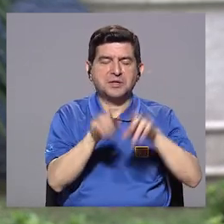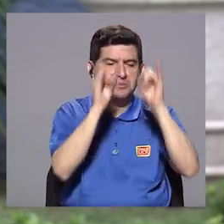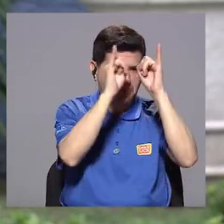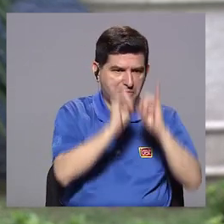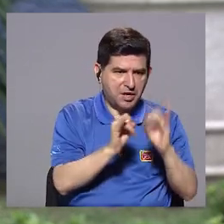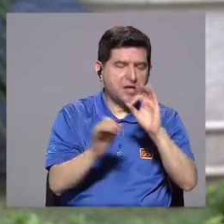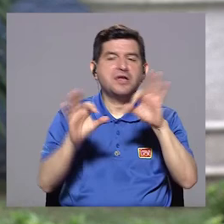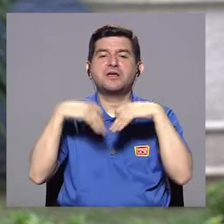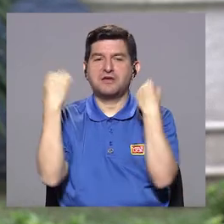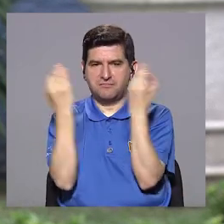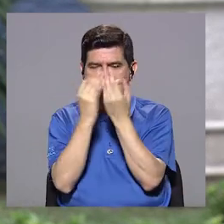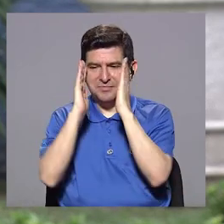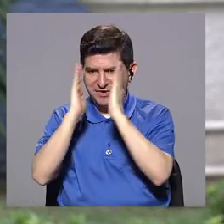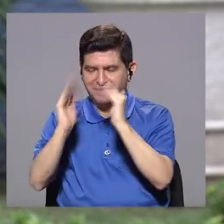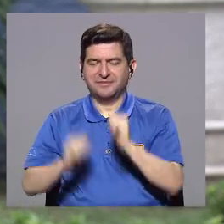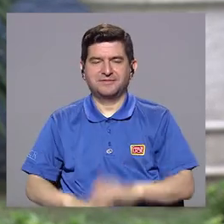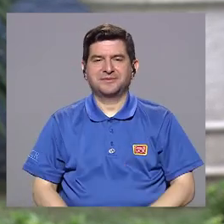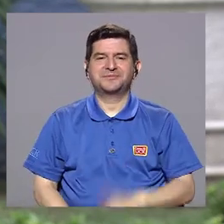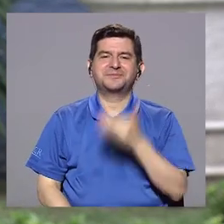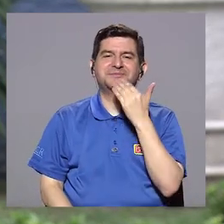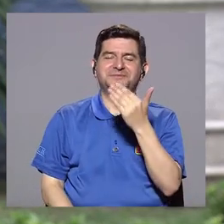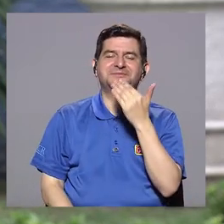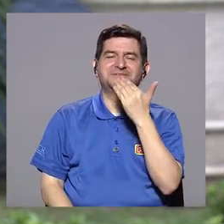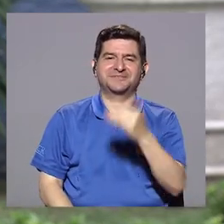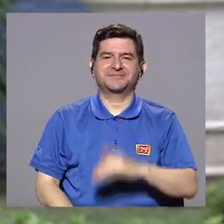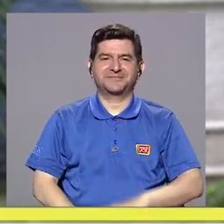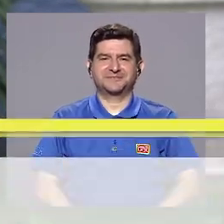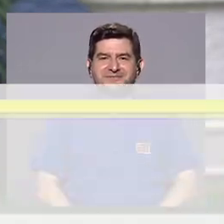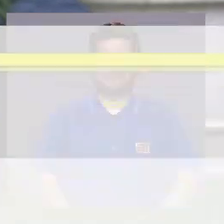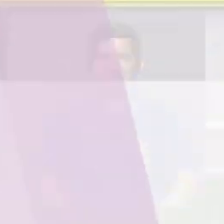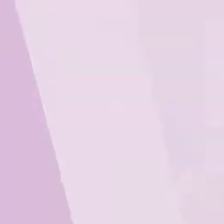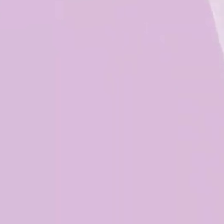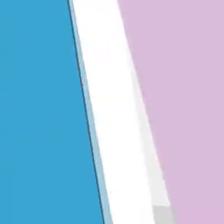individuales y terapias de familia. Sí, muchísimas gracias. A ustedes.